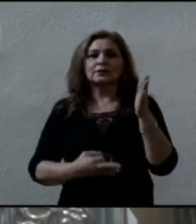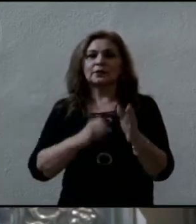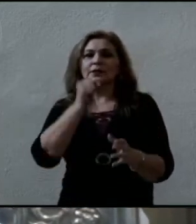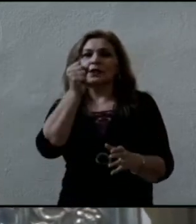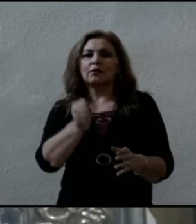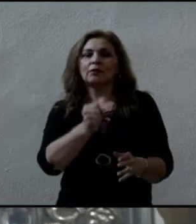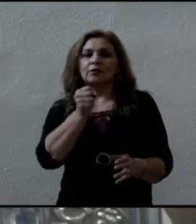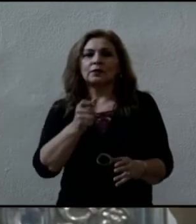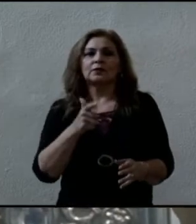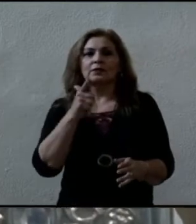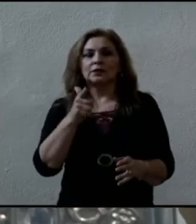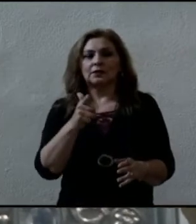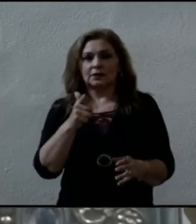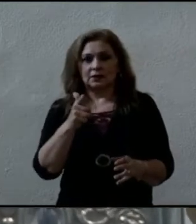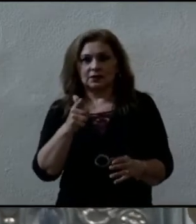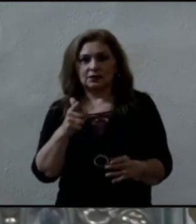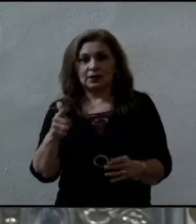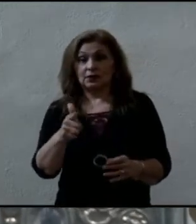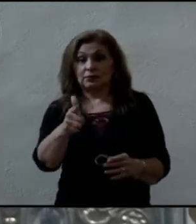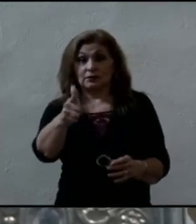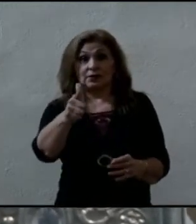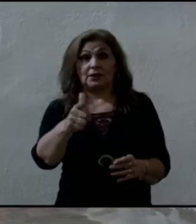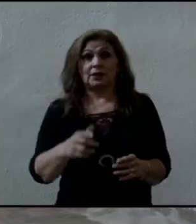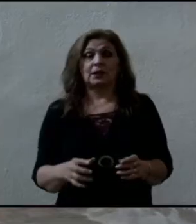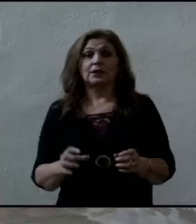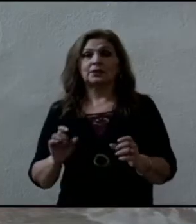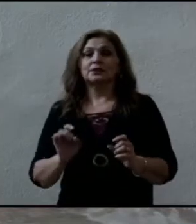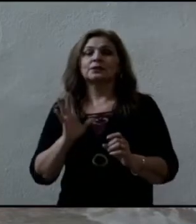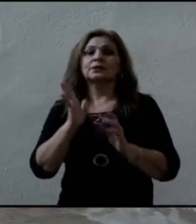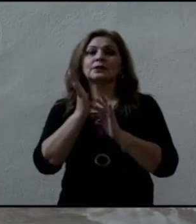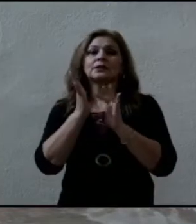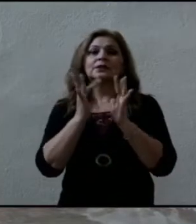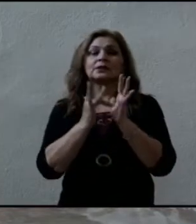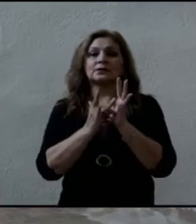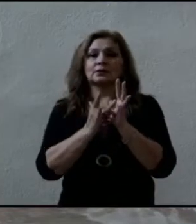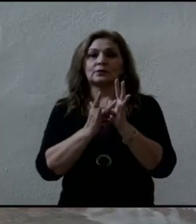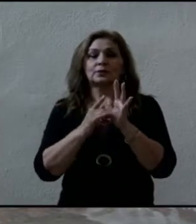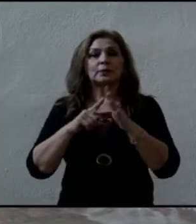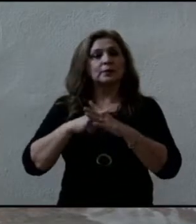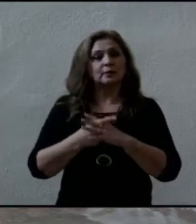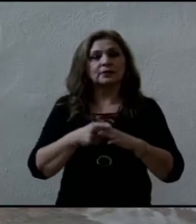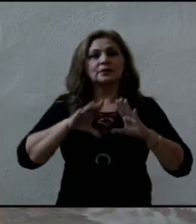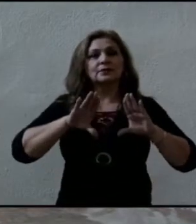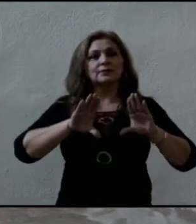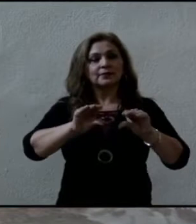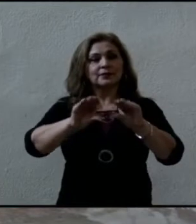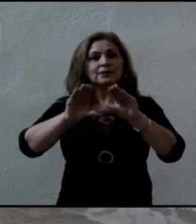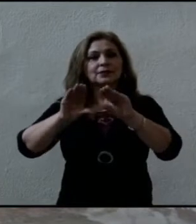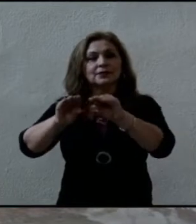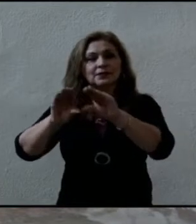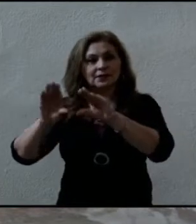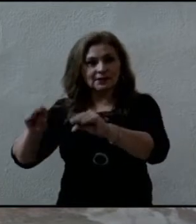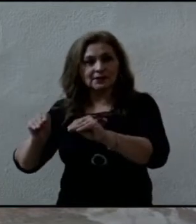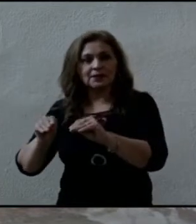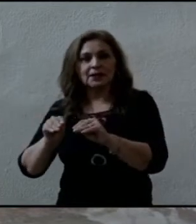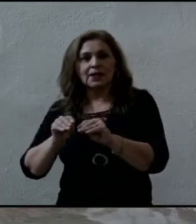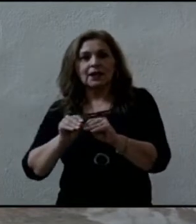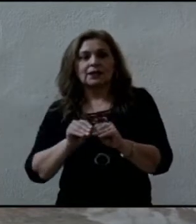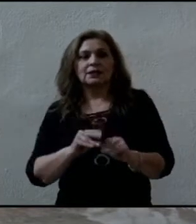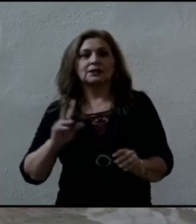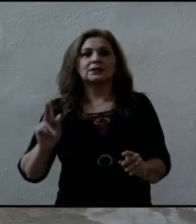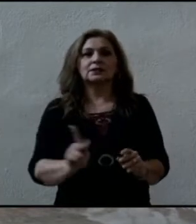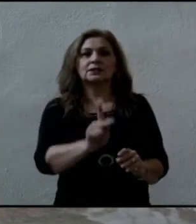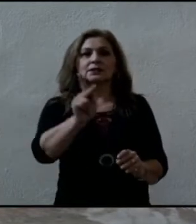Cristo es el pastor que enseña, que sabe enseñar al pueblo